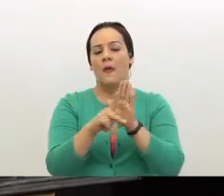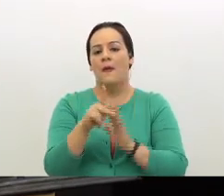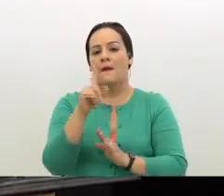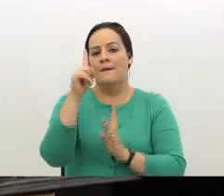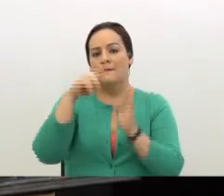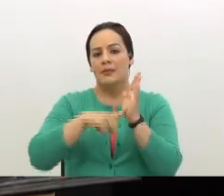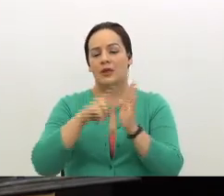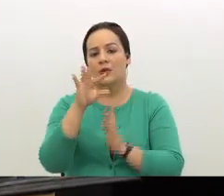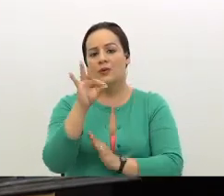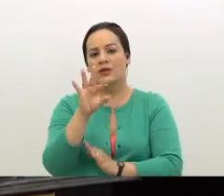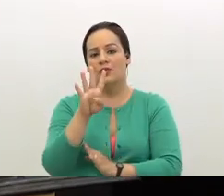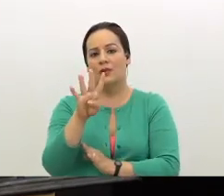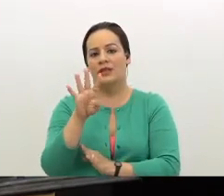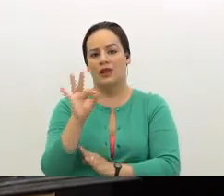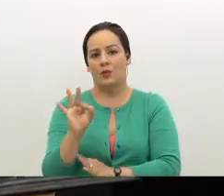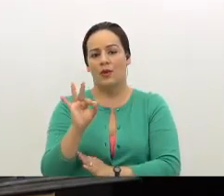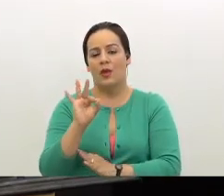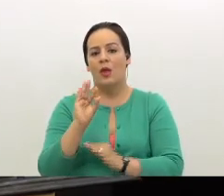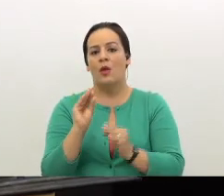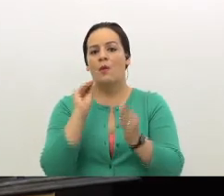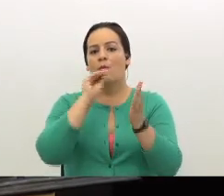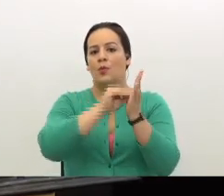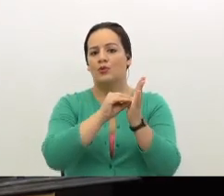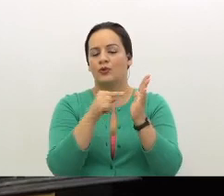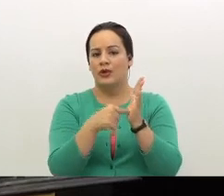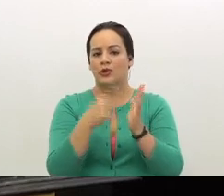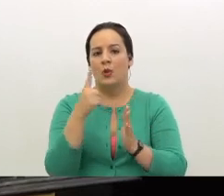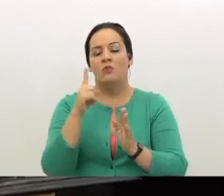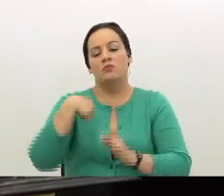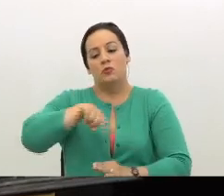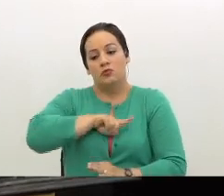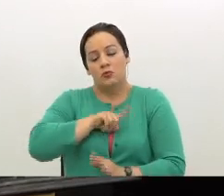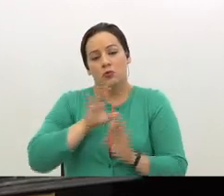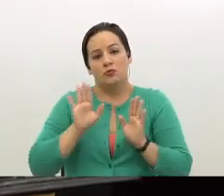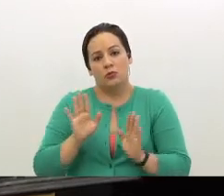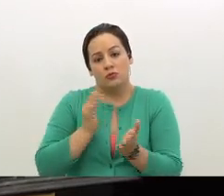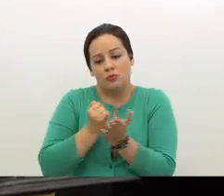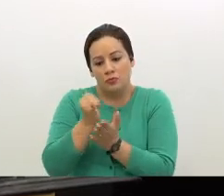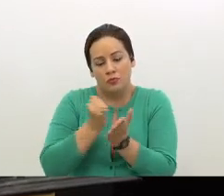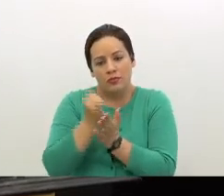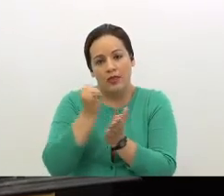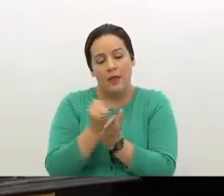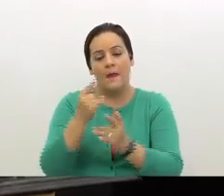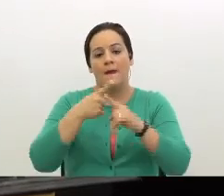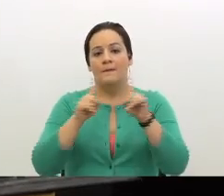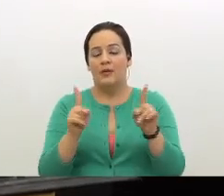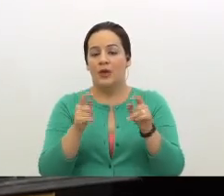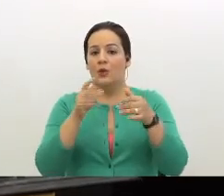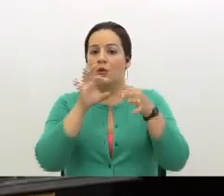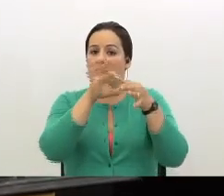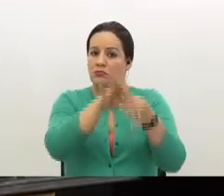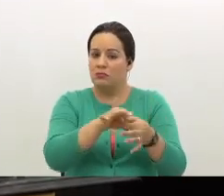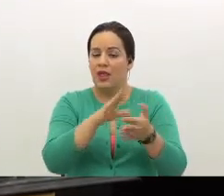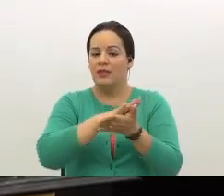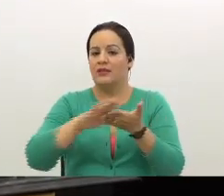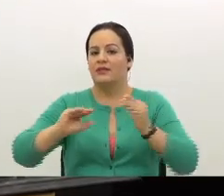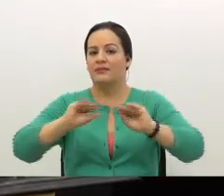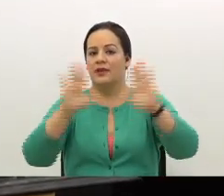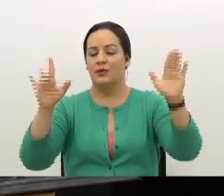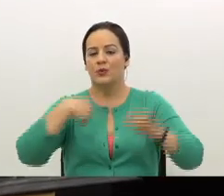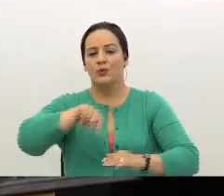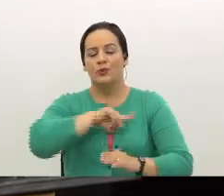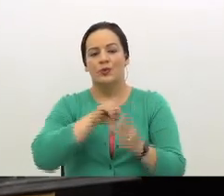puso esta excepción. Por algo es. Vamos a investigarlo, pero en aras de la transparencia estamos en procura.